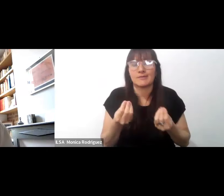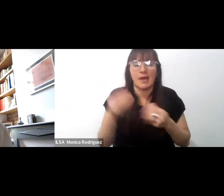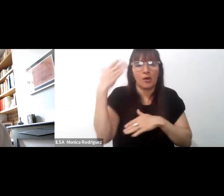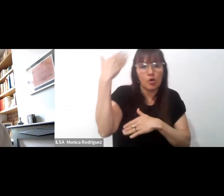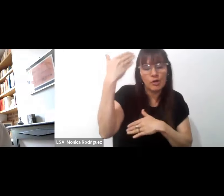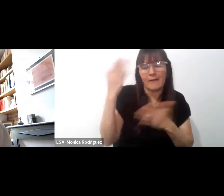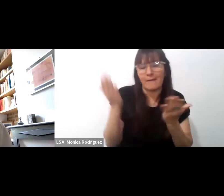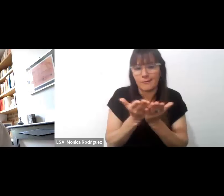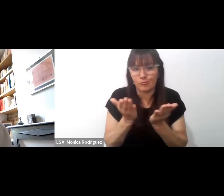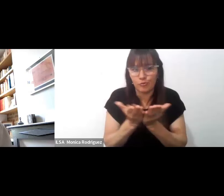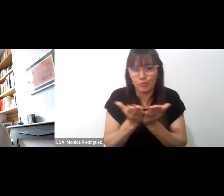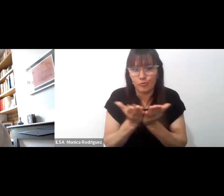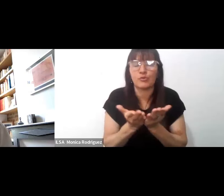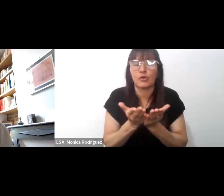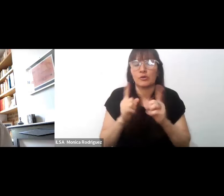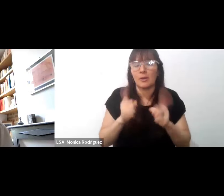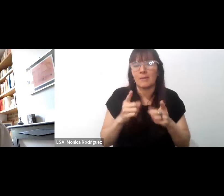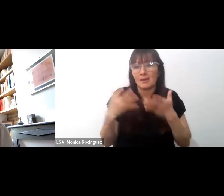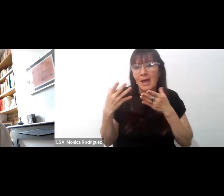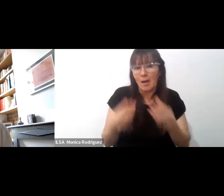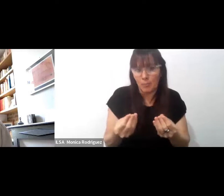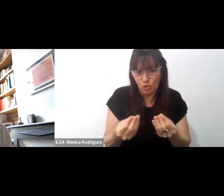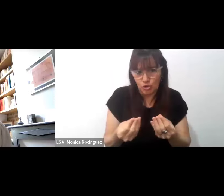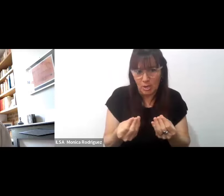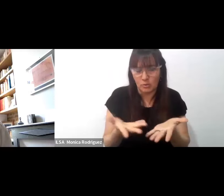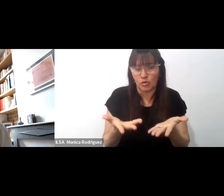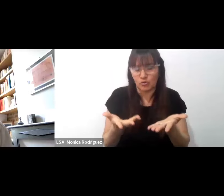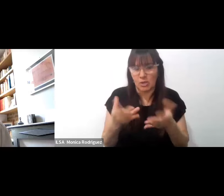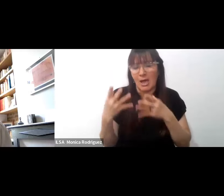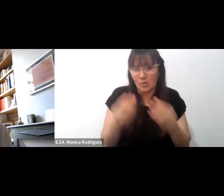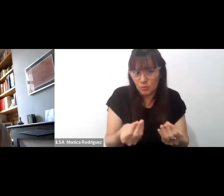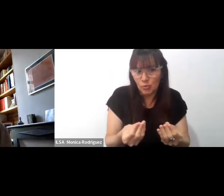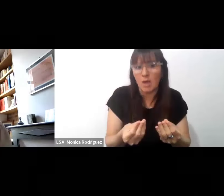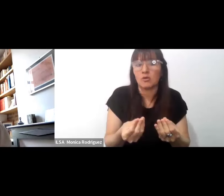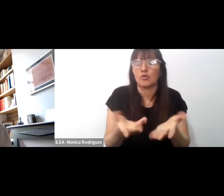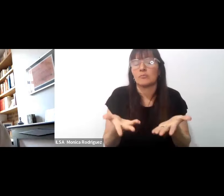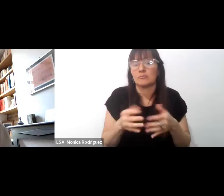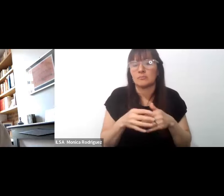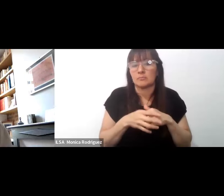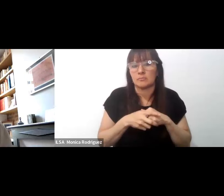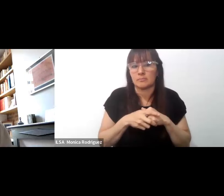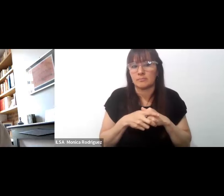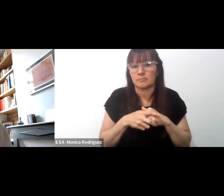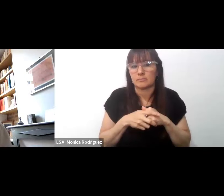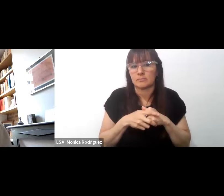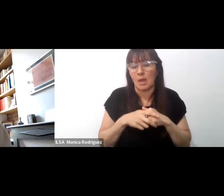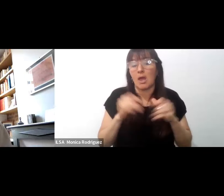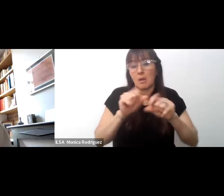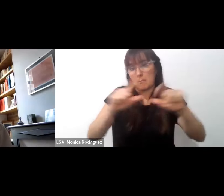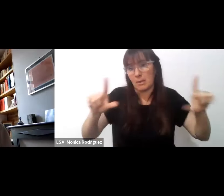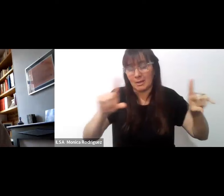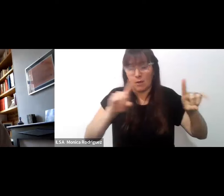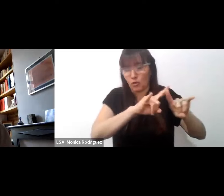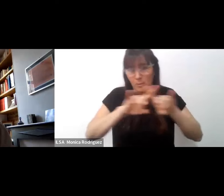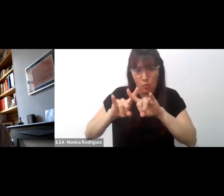y apoyándose también sobre nuestro sitio web y